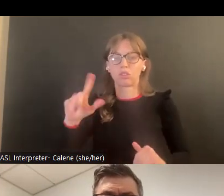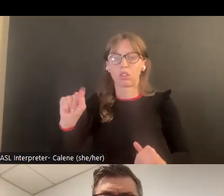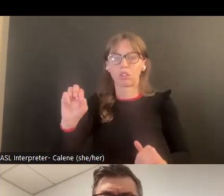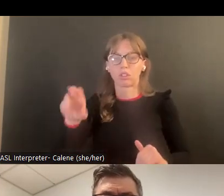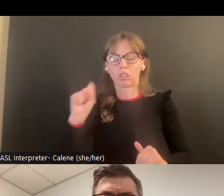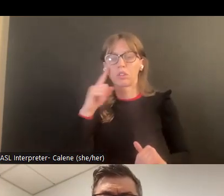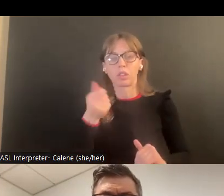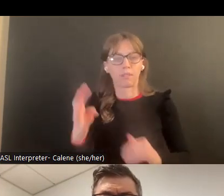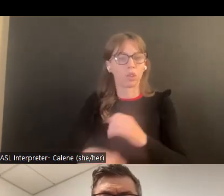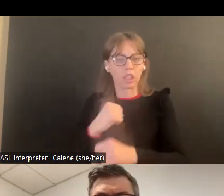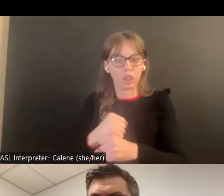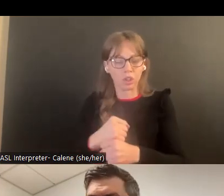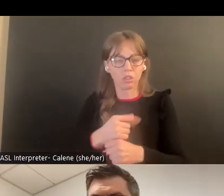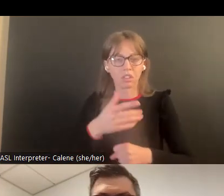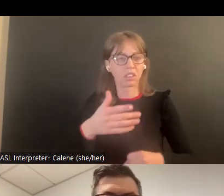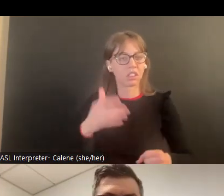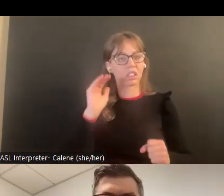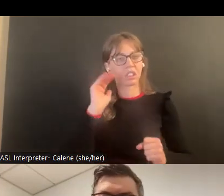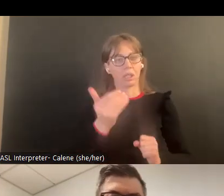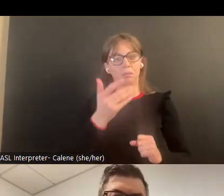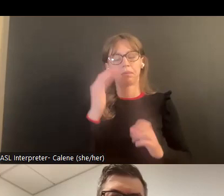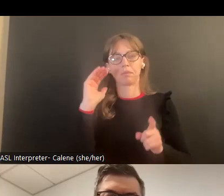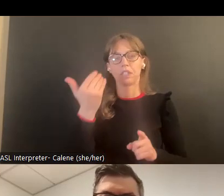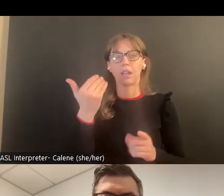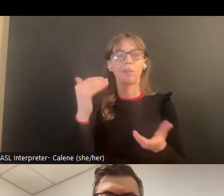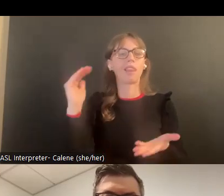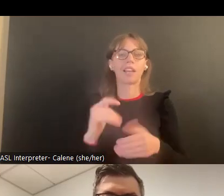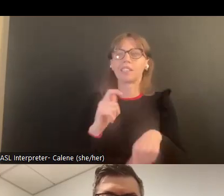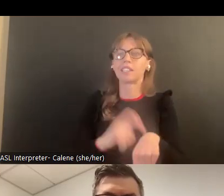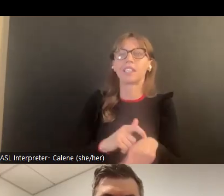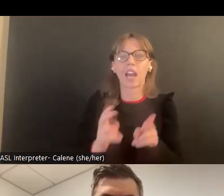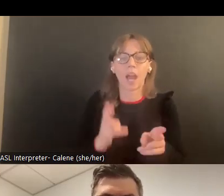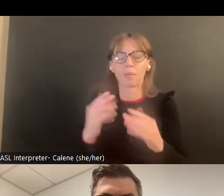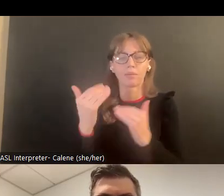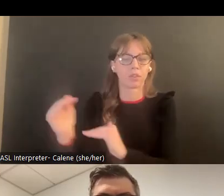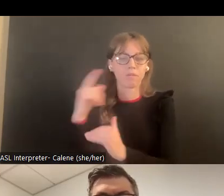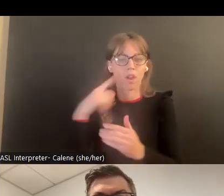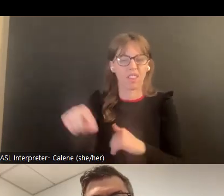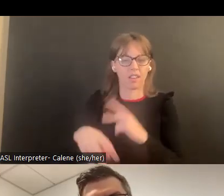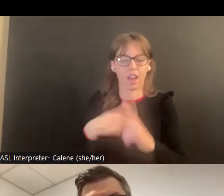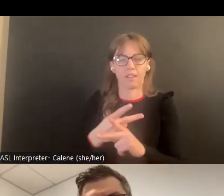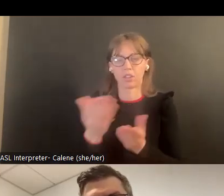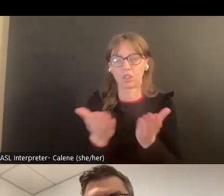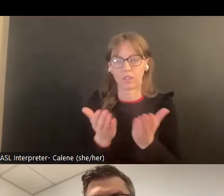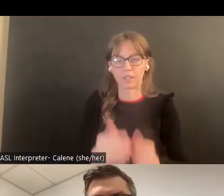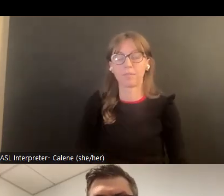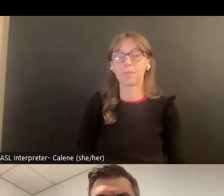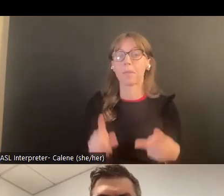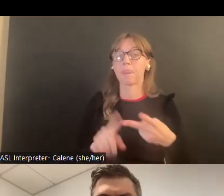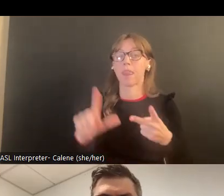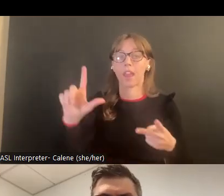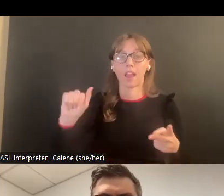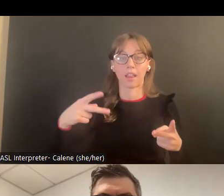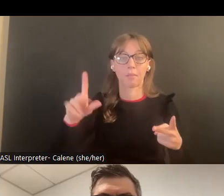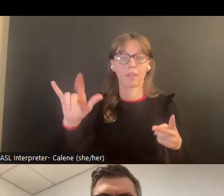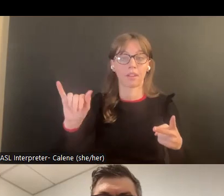refugios de víctimas a través de los años, parece que ha habido menos articiones de tiempo en ese